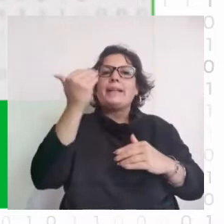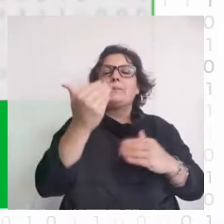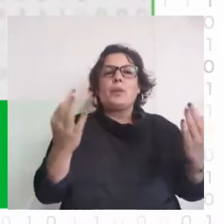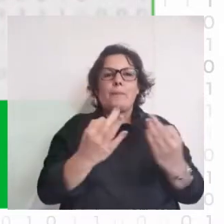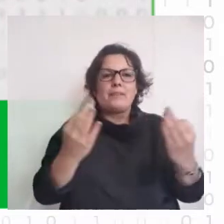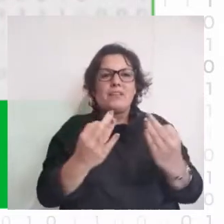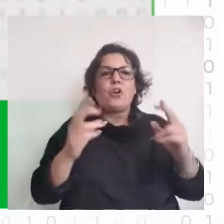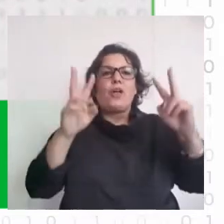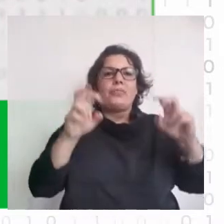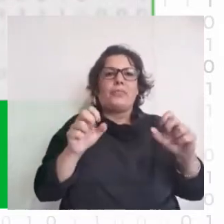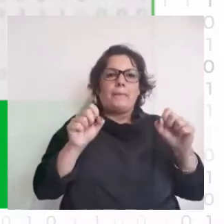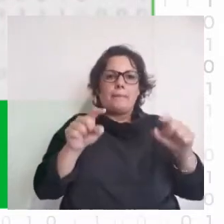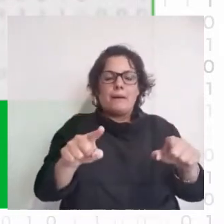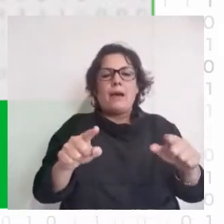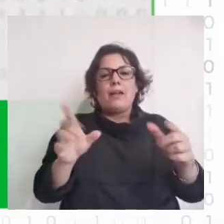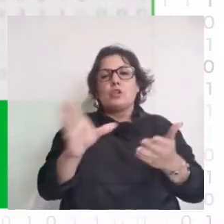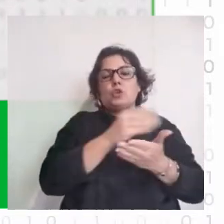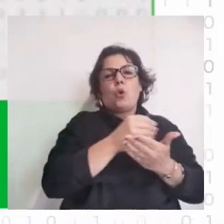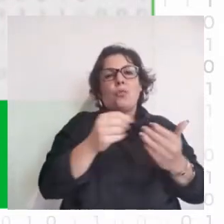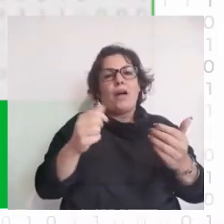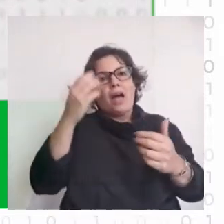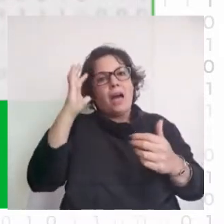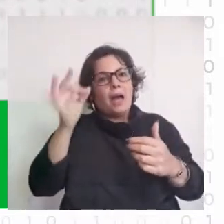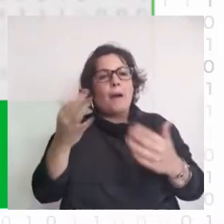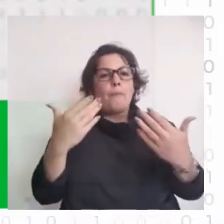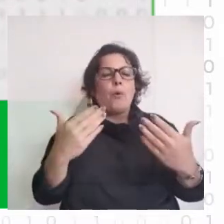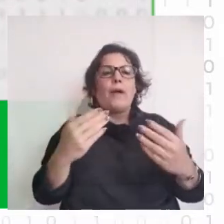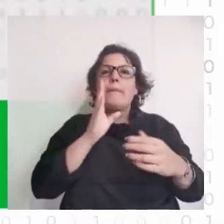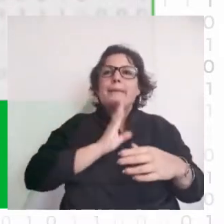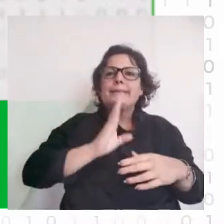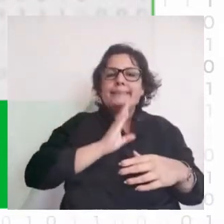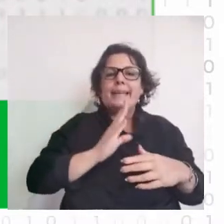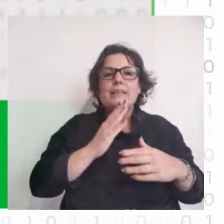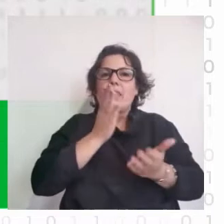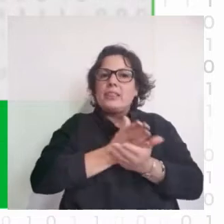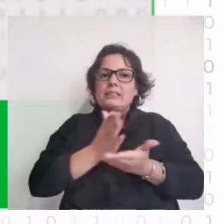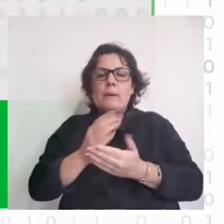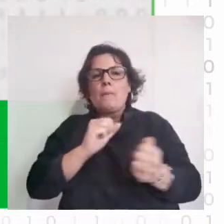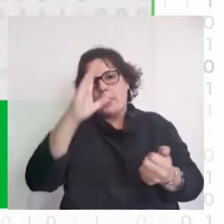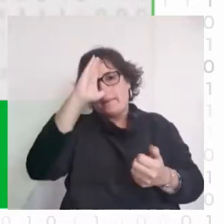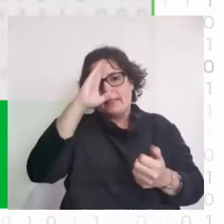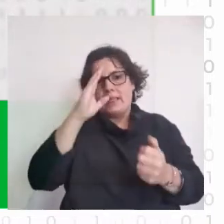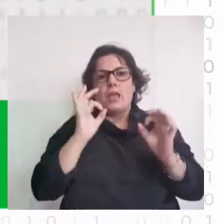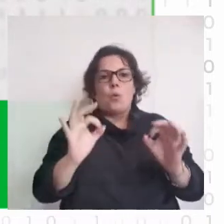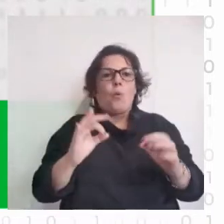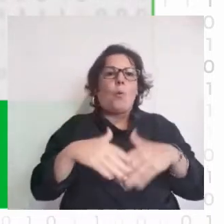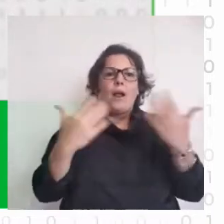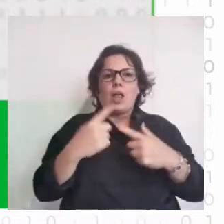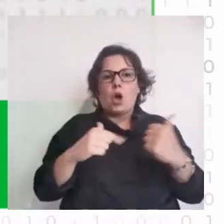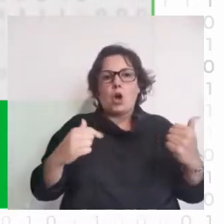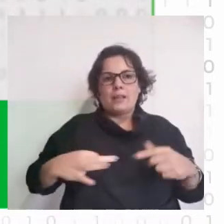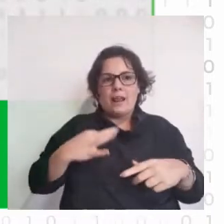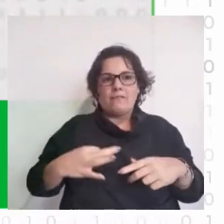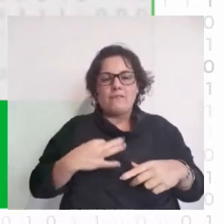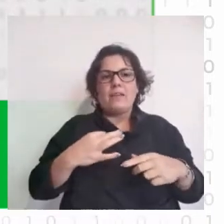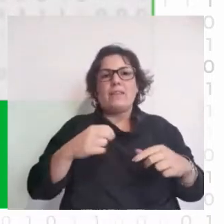del tema en cuestión. Todas esas habilidades se pueden aprender con paciencia y con disciplina, como todo en la vida. Este bloque inicial va a ir